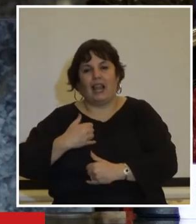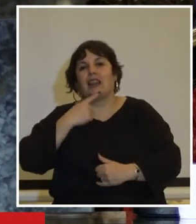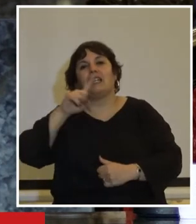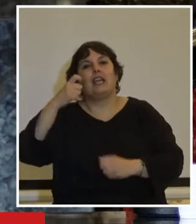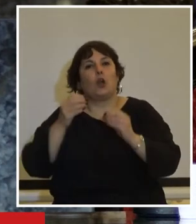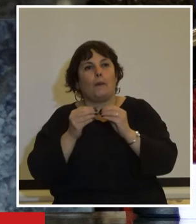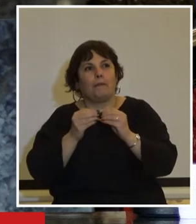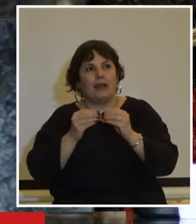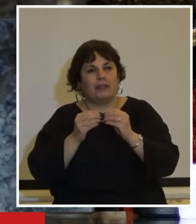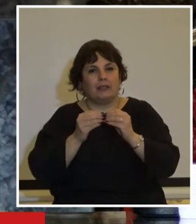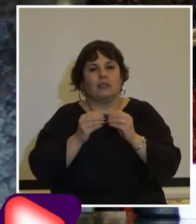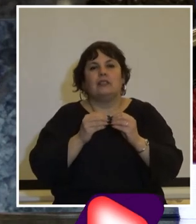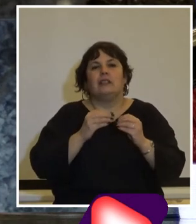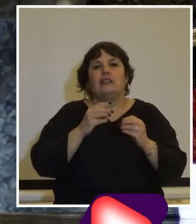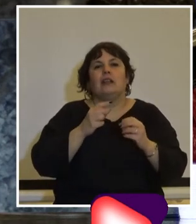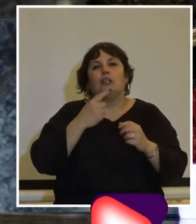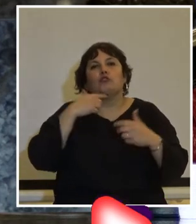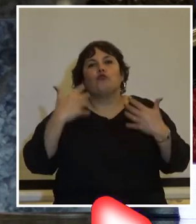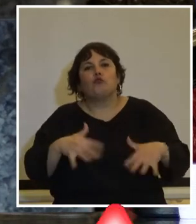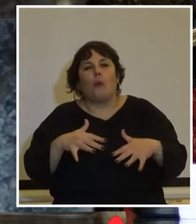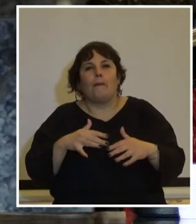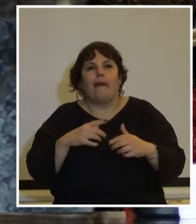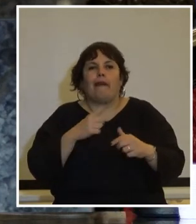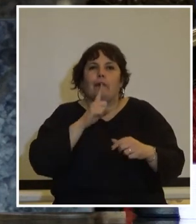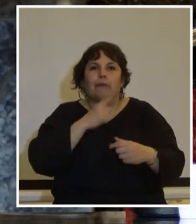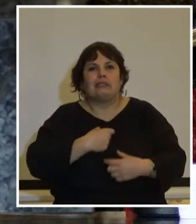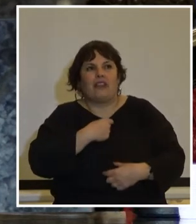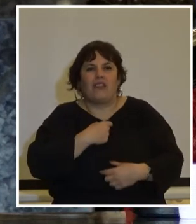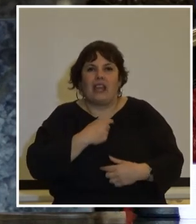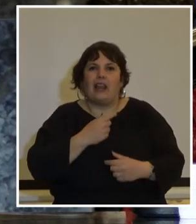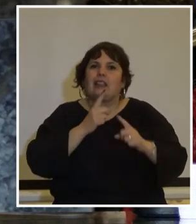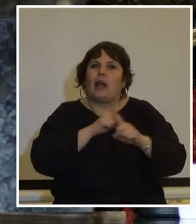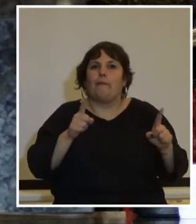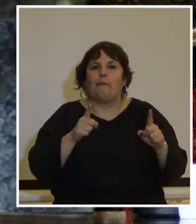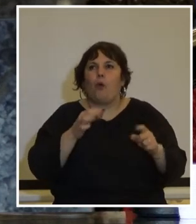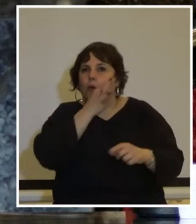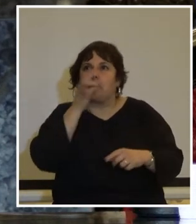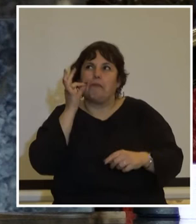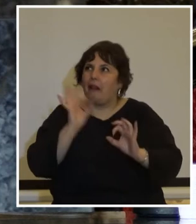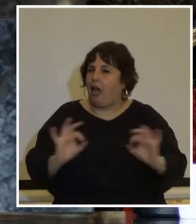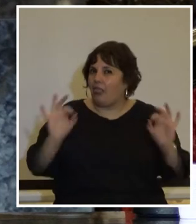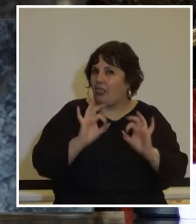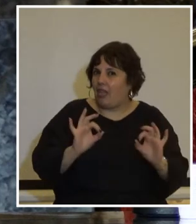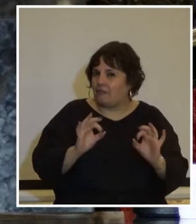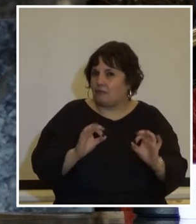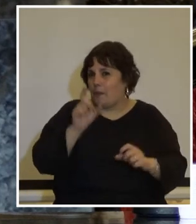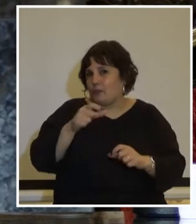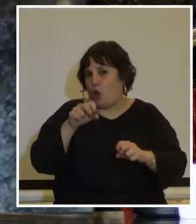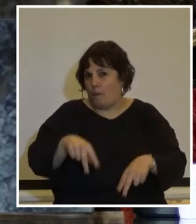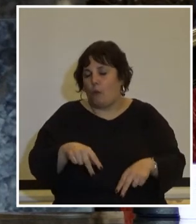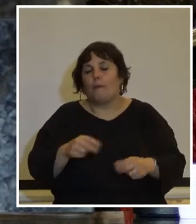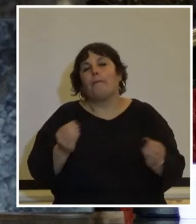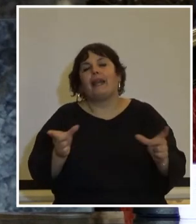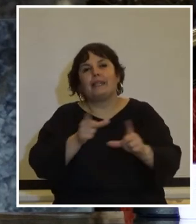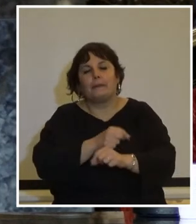compañero civiles super recontra civiles civiles que tampoco han hablado para